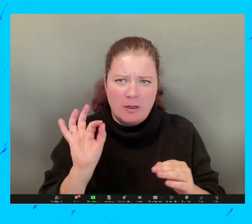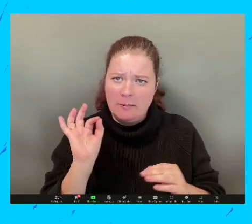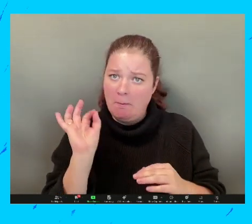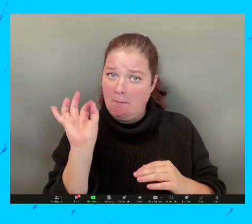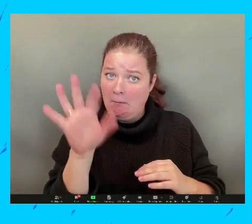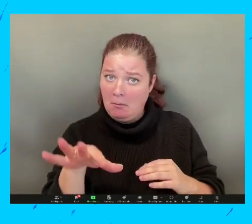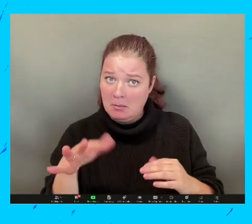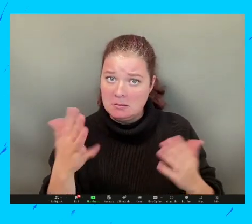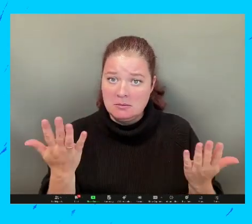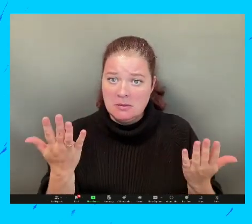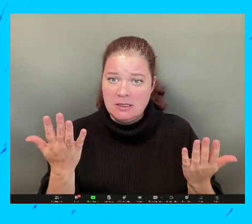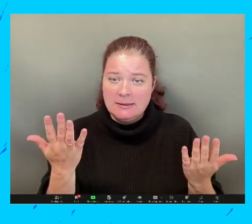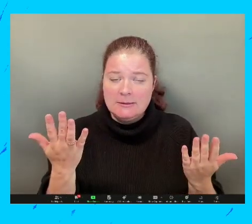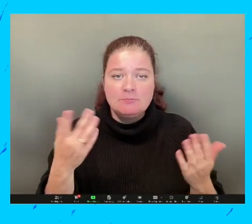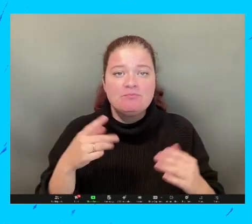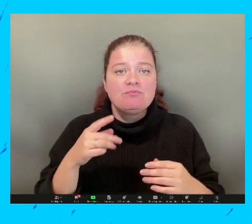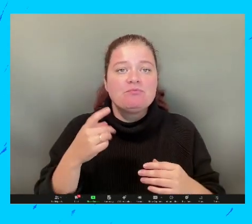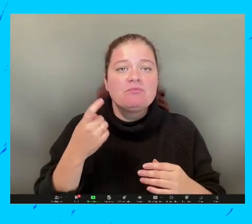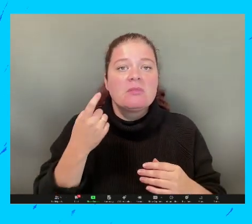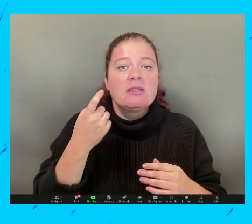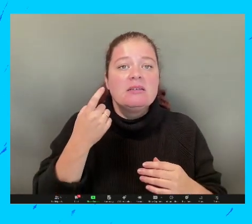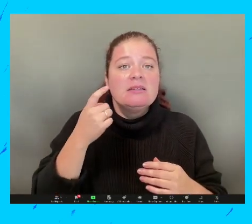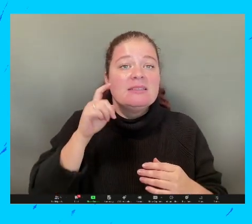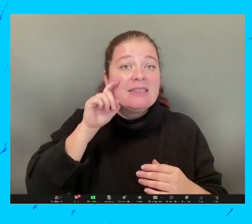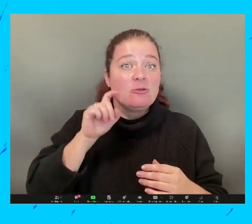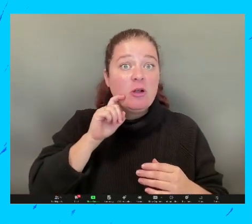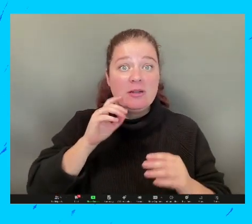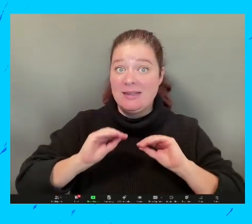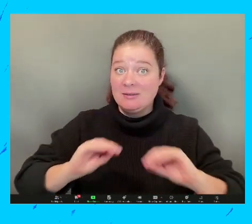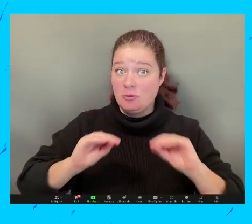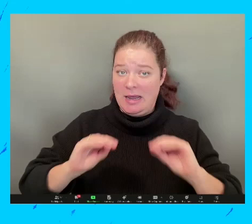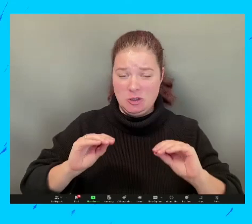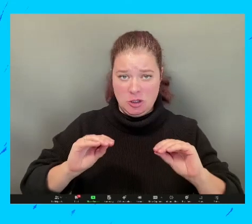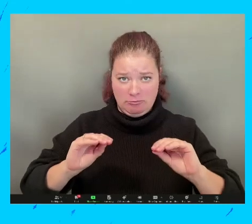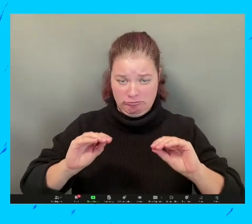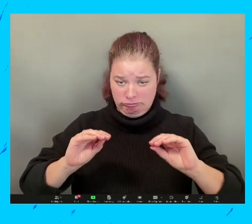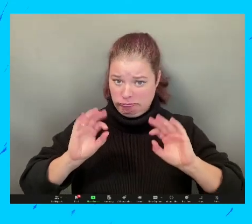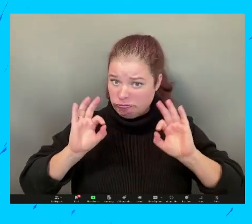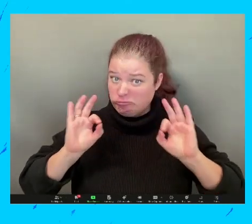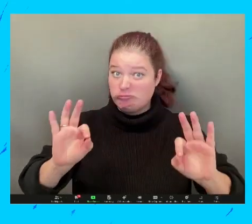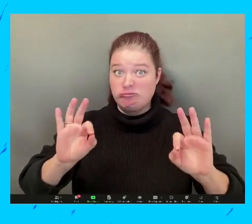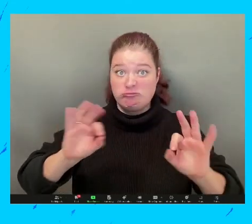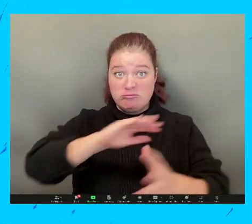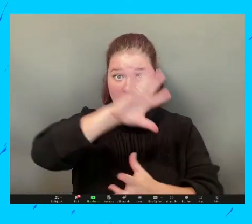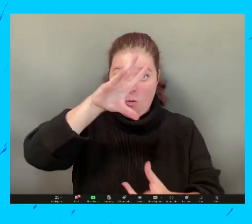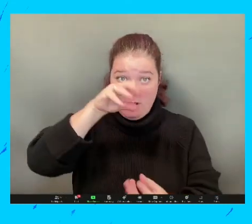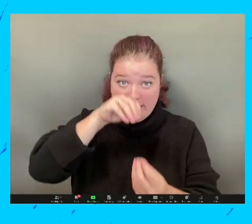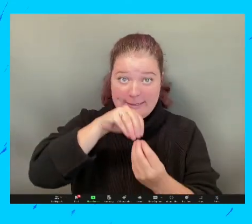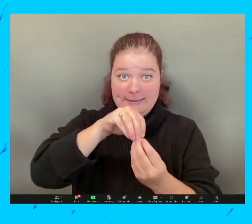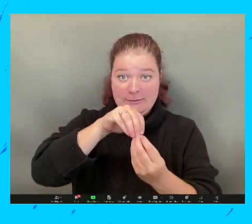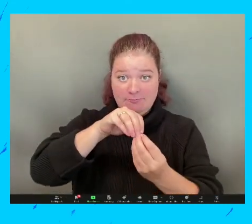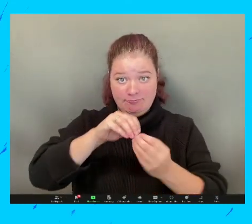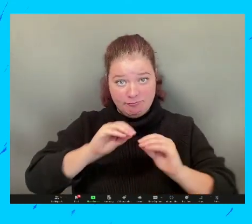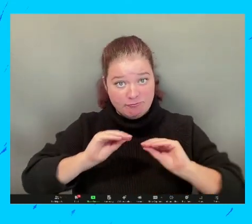saber cómo les parece que la educación sexual completa...